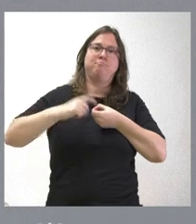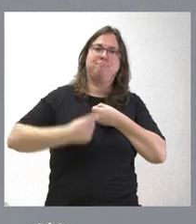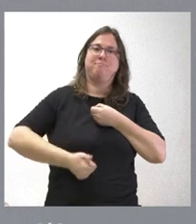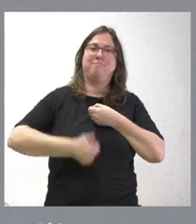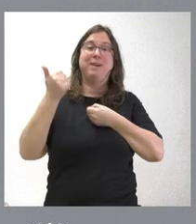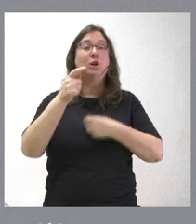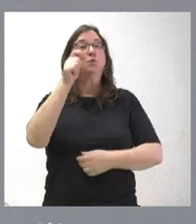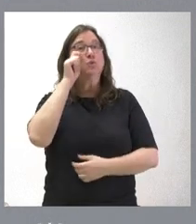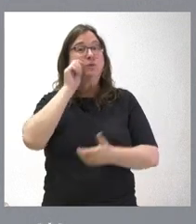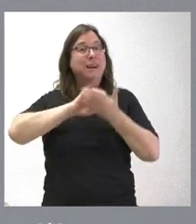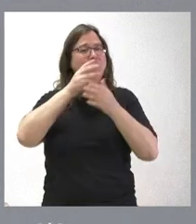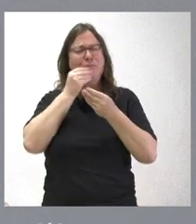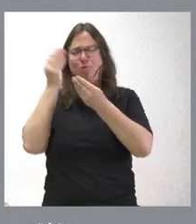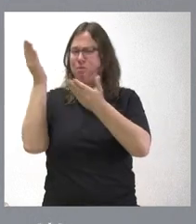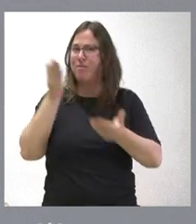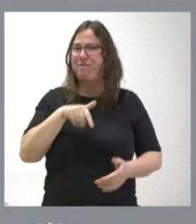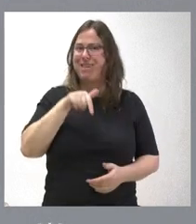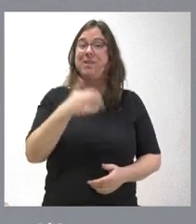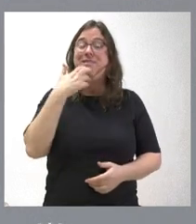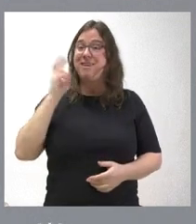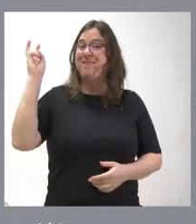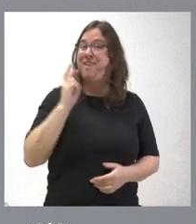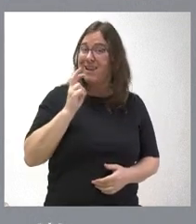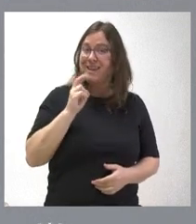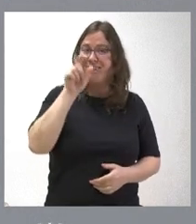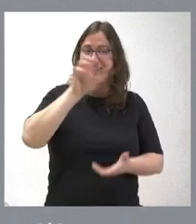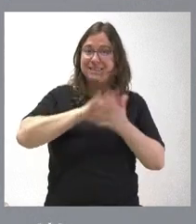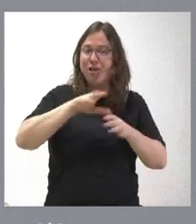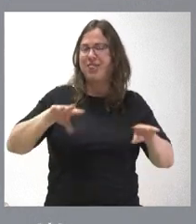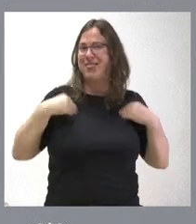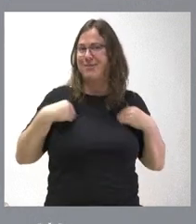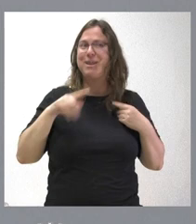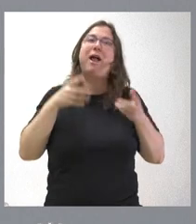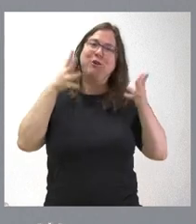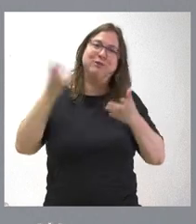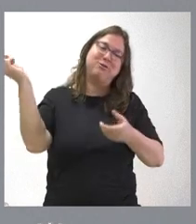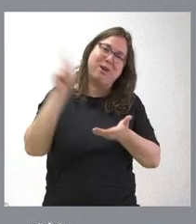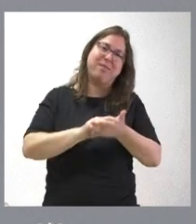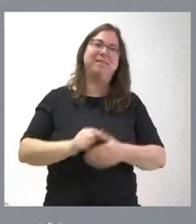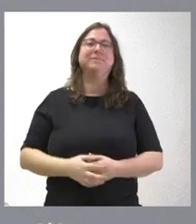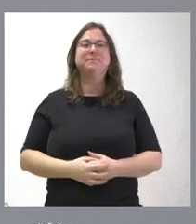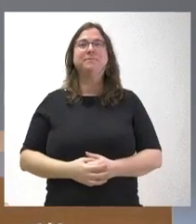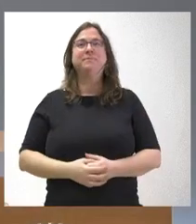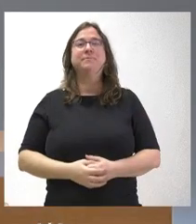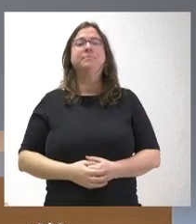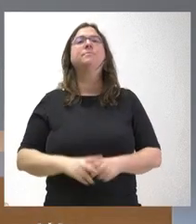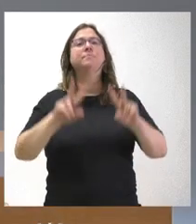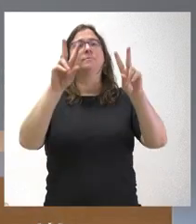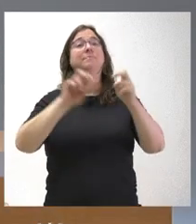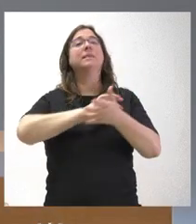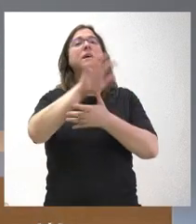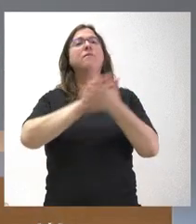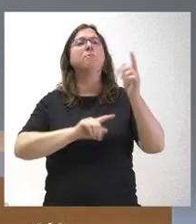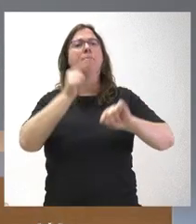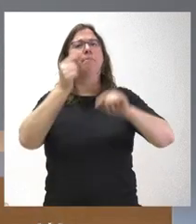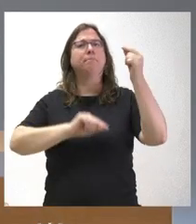turistas de Castilla y León son muy bienvenidos y aquellos que vienen disfrutan y, además, lo recomiendan. Sí, sobre el informe presupuestario